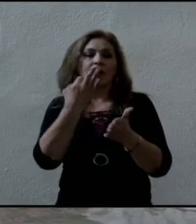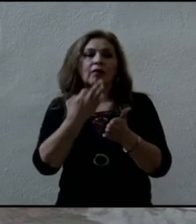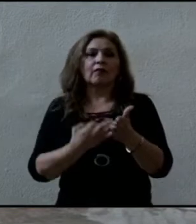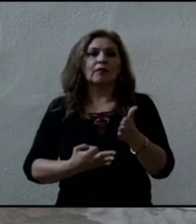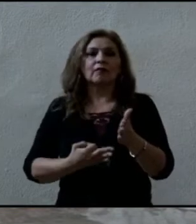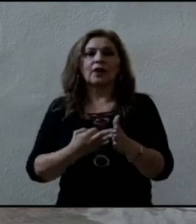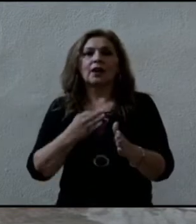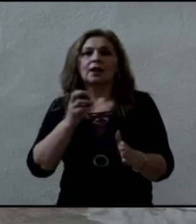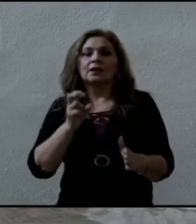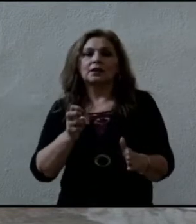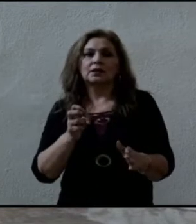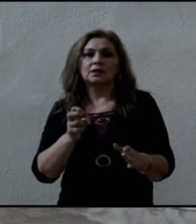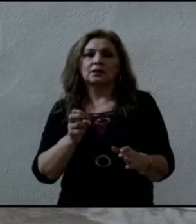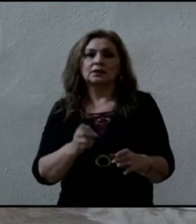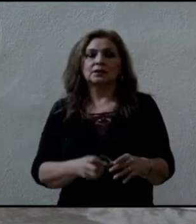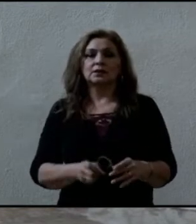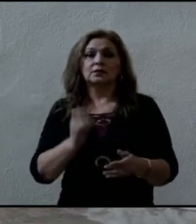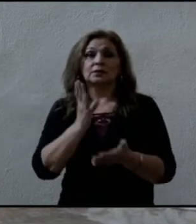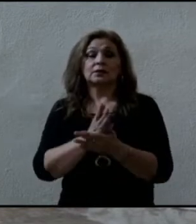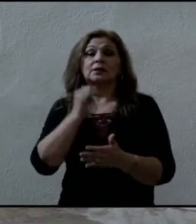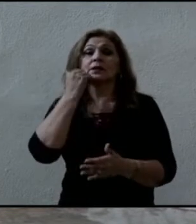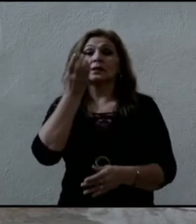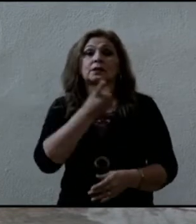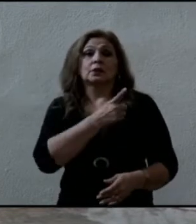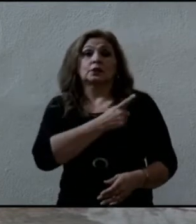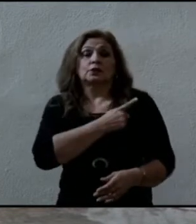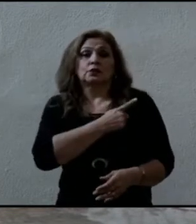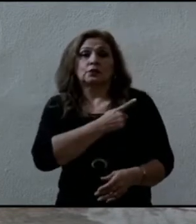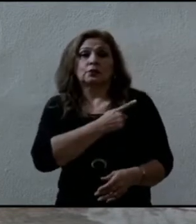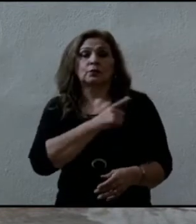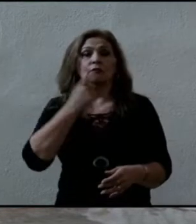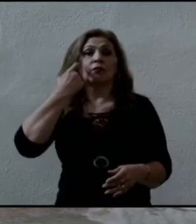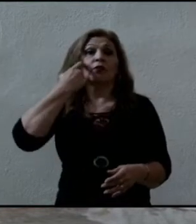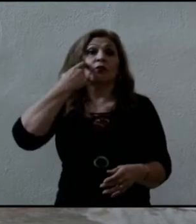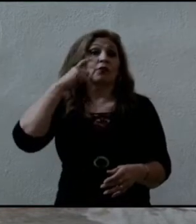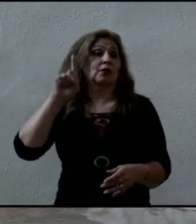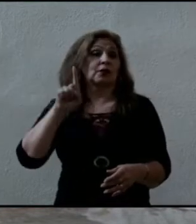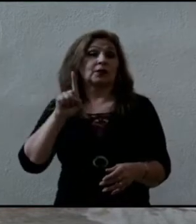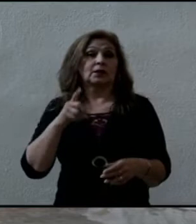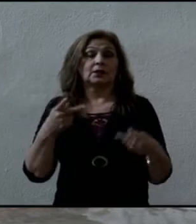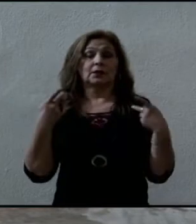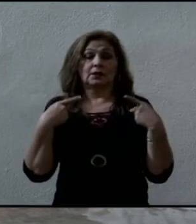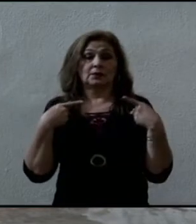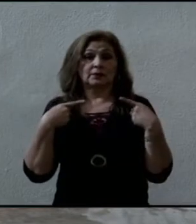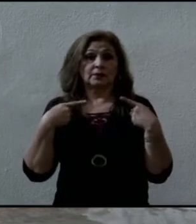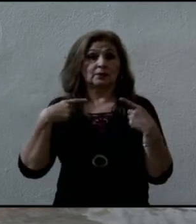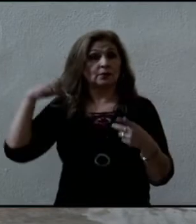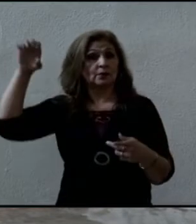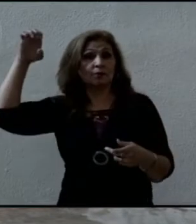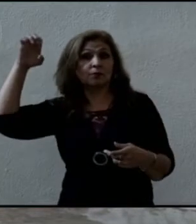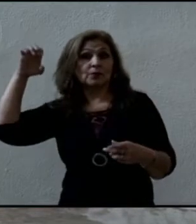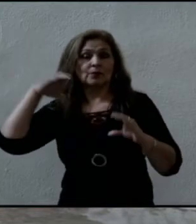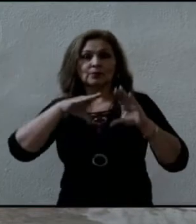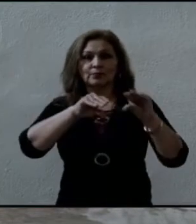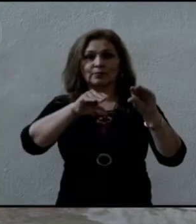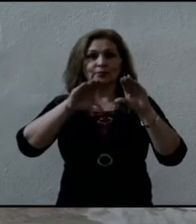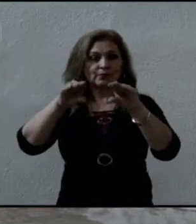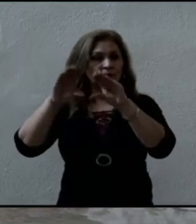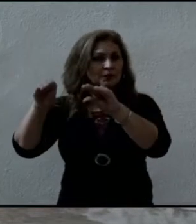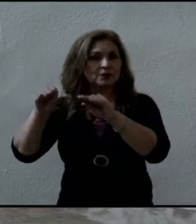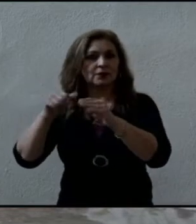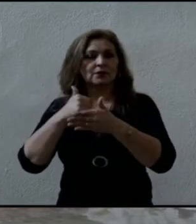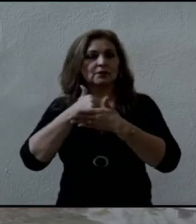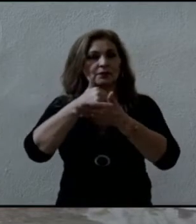y no quiere que nadie intervenga en su vida. Creen que lo entienden